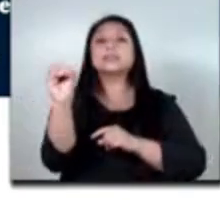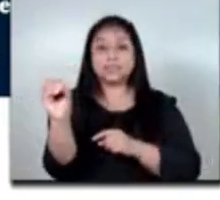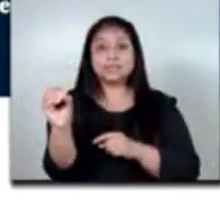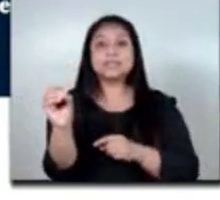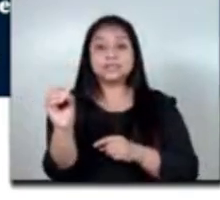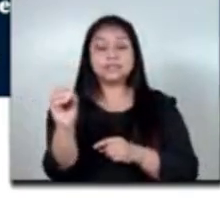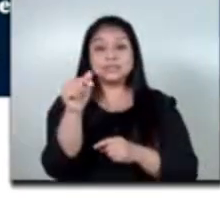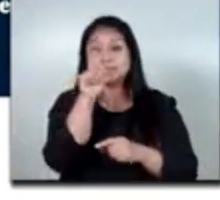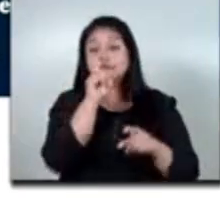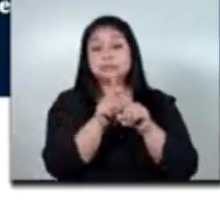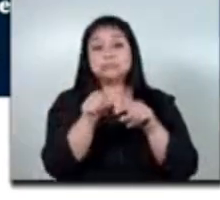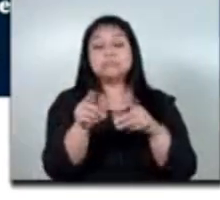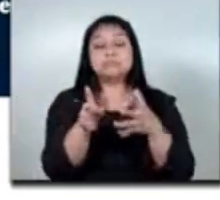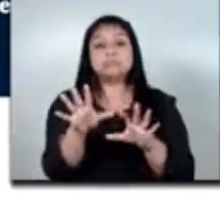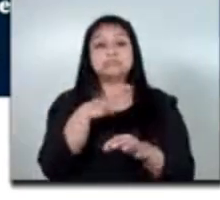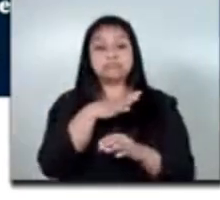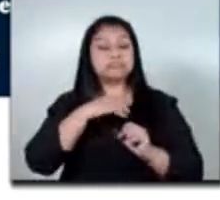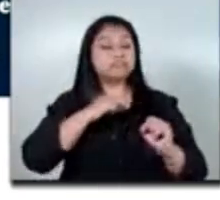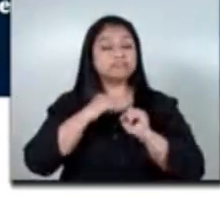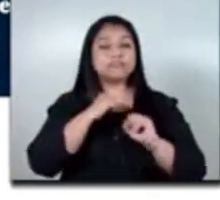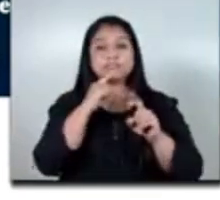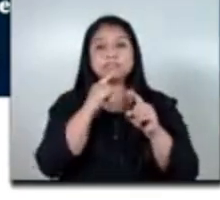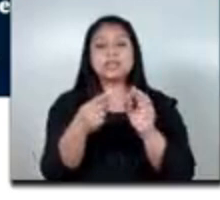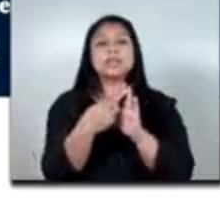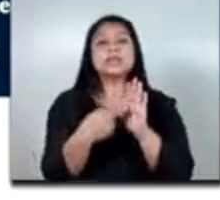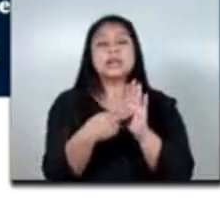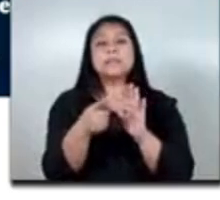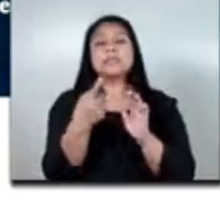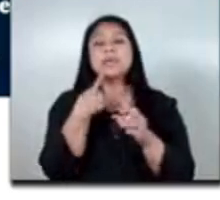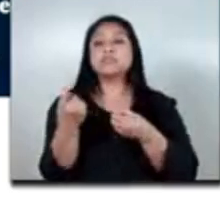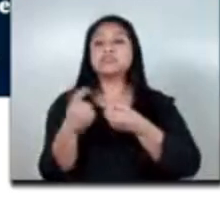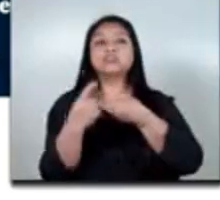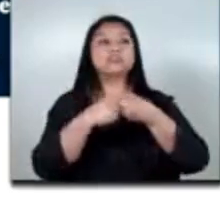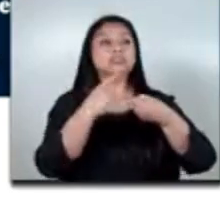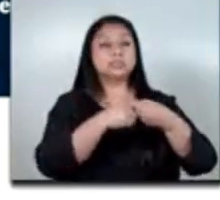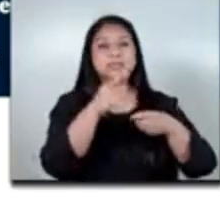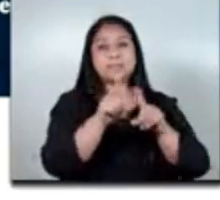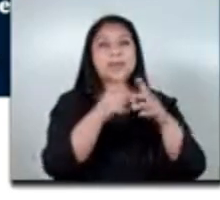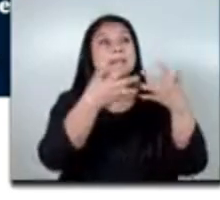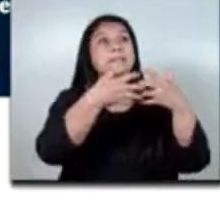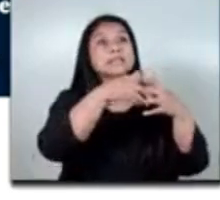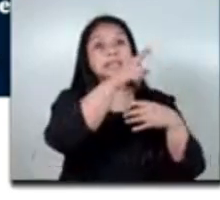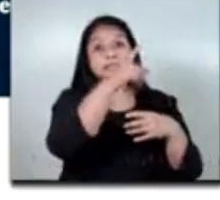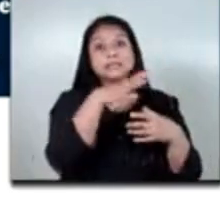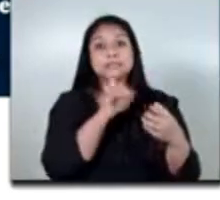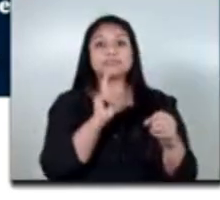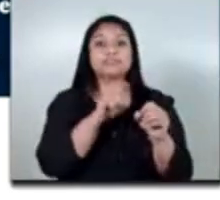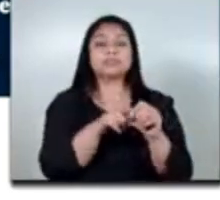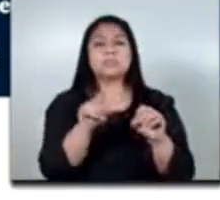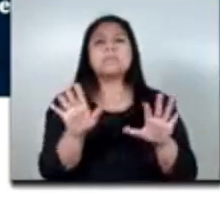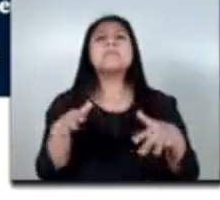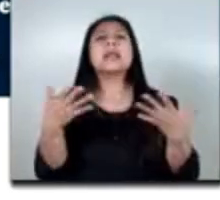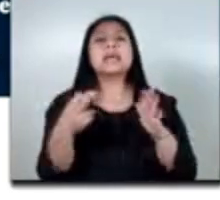fue algo que también hicimos es el reglamento de reclutadoras para empresas de reclutamiento y para qué es el